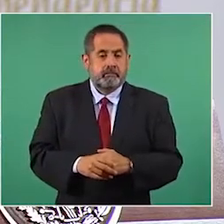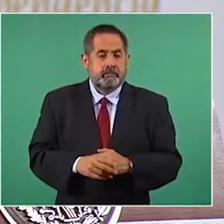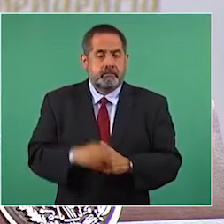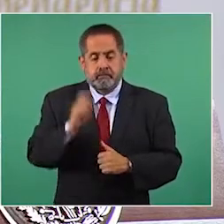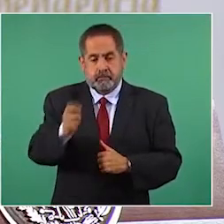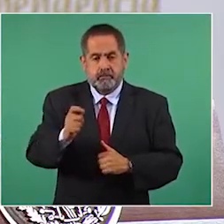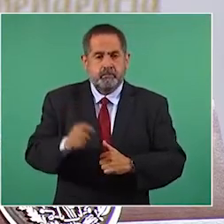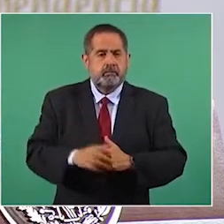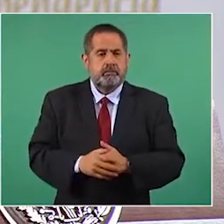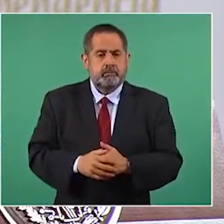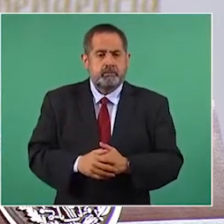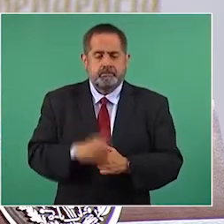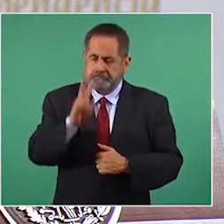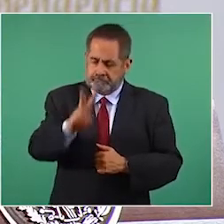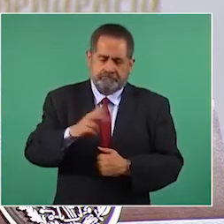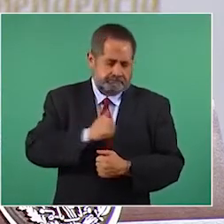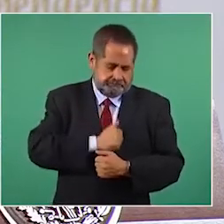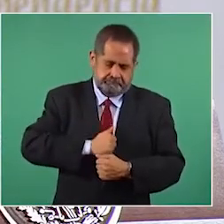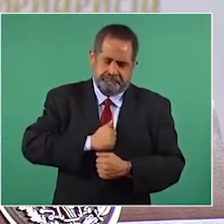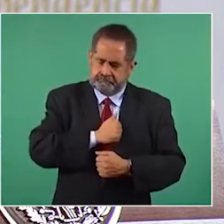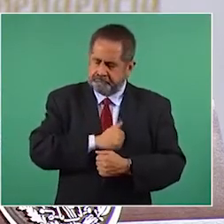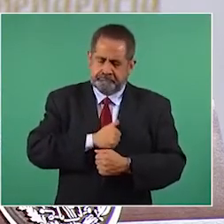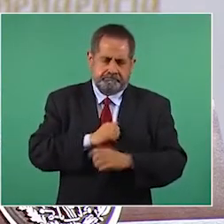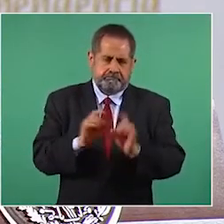fue muy lamentable,